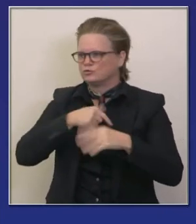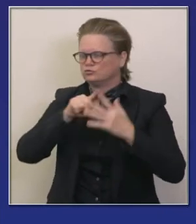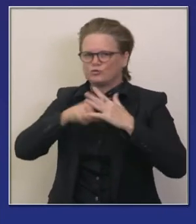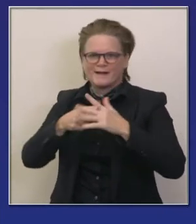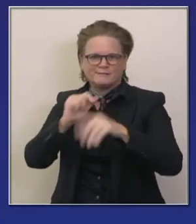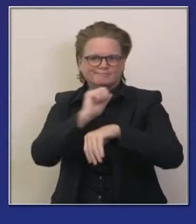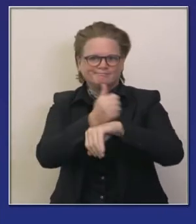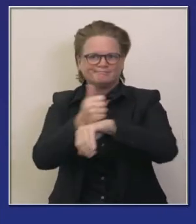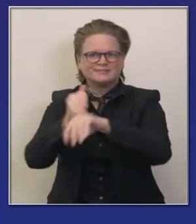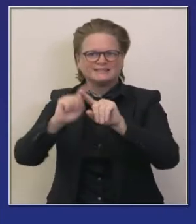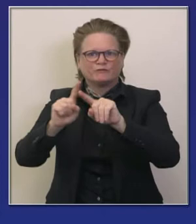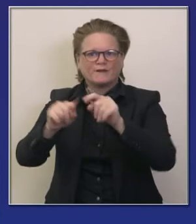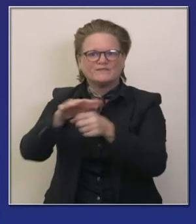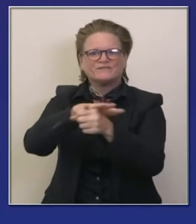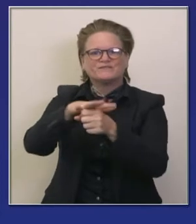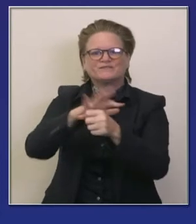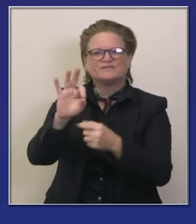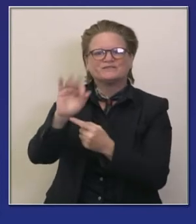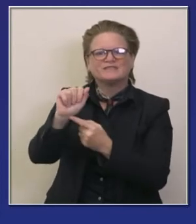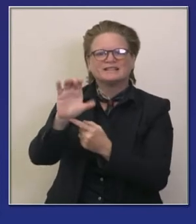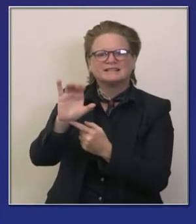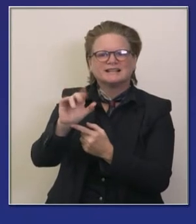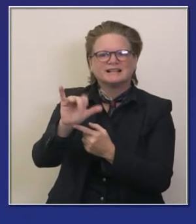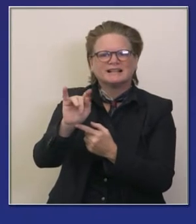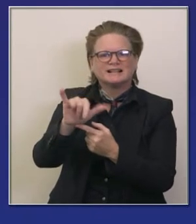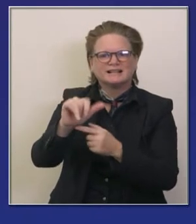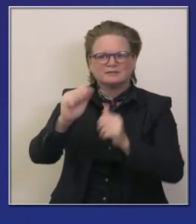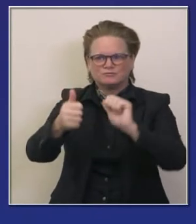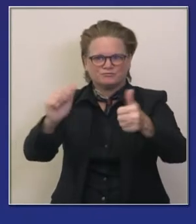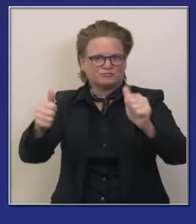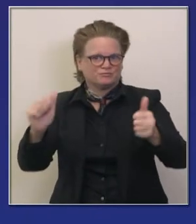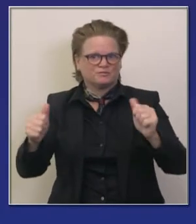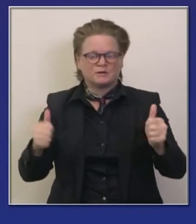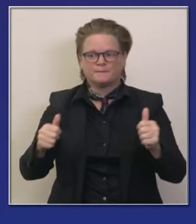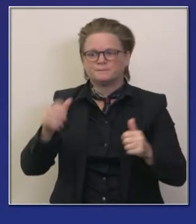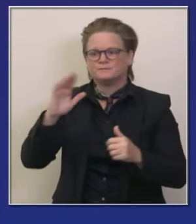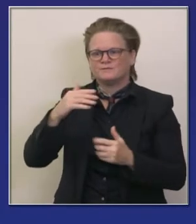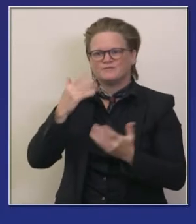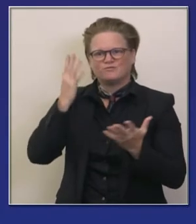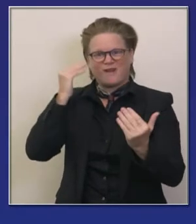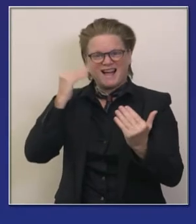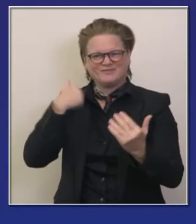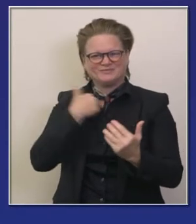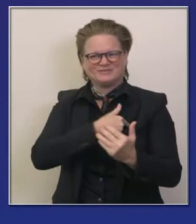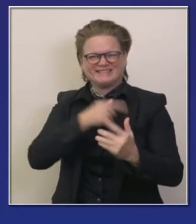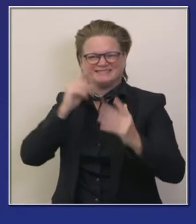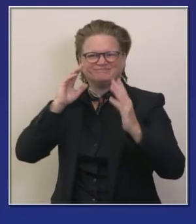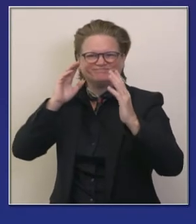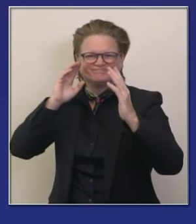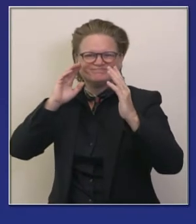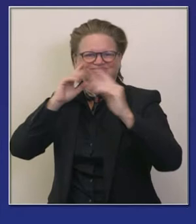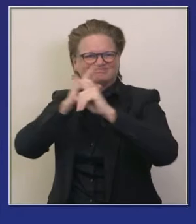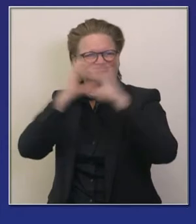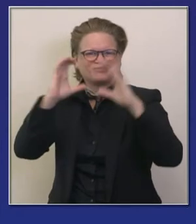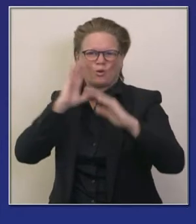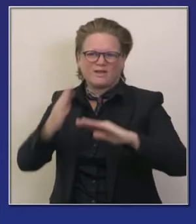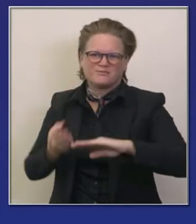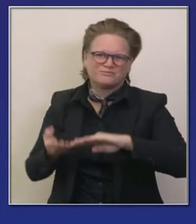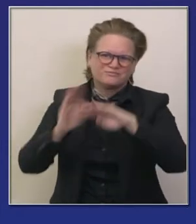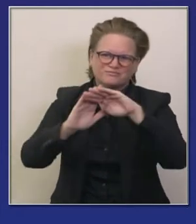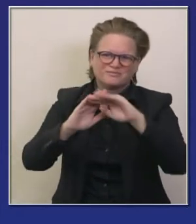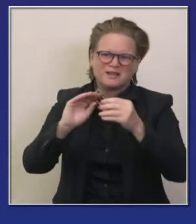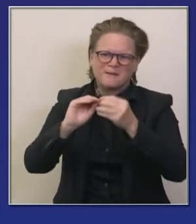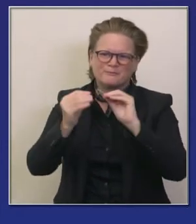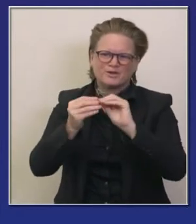respondiendo a y anticipando también una repunte en relación a peticiones